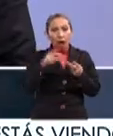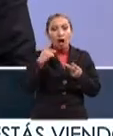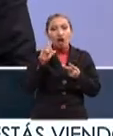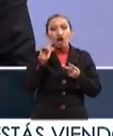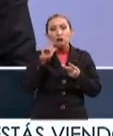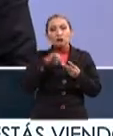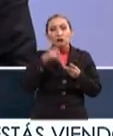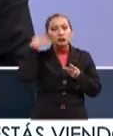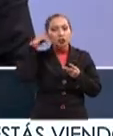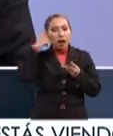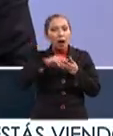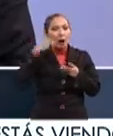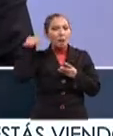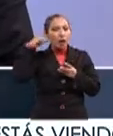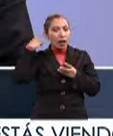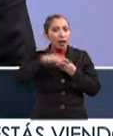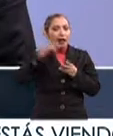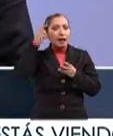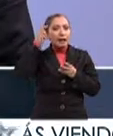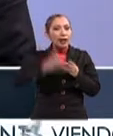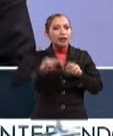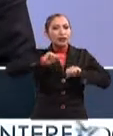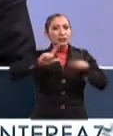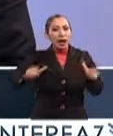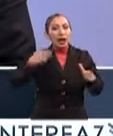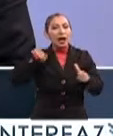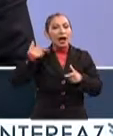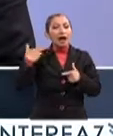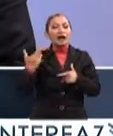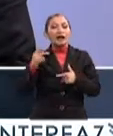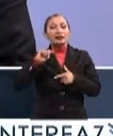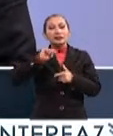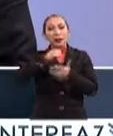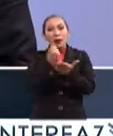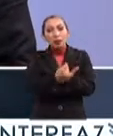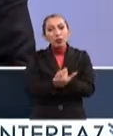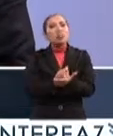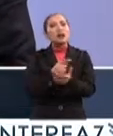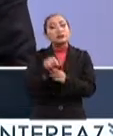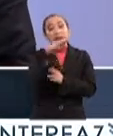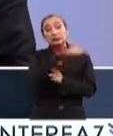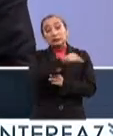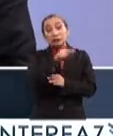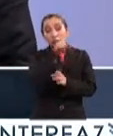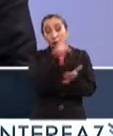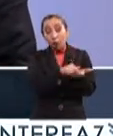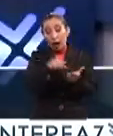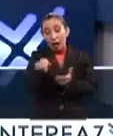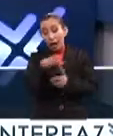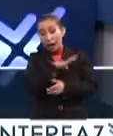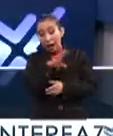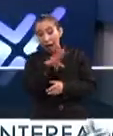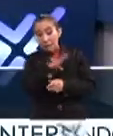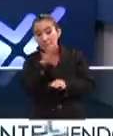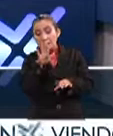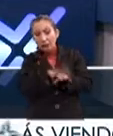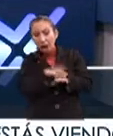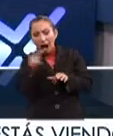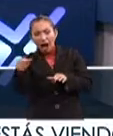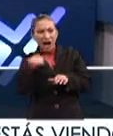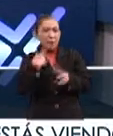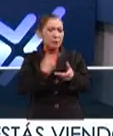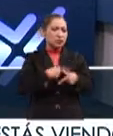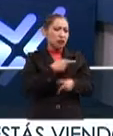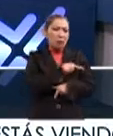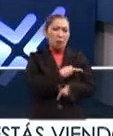Los Mochis, Durango, Morelia, Hidalgo, Tlaxcala, Reynosa, Tamaulipas, que son lugares que, aparte de que existen altos grados de